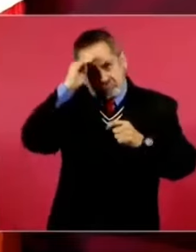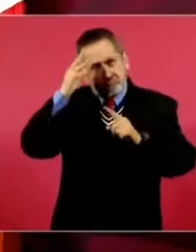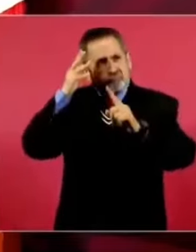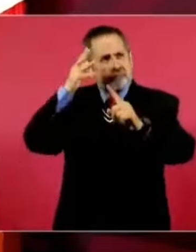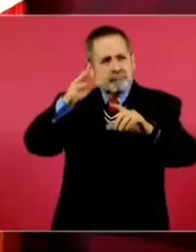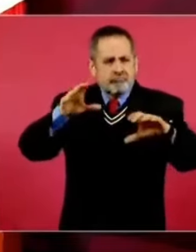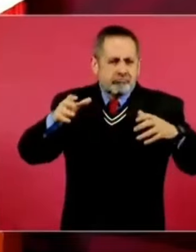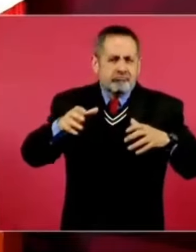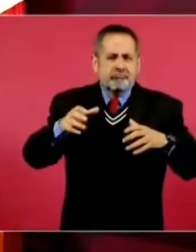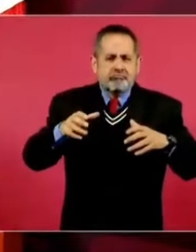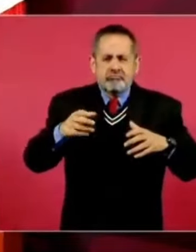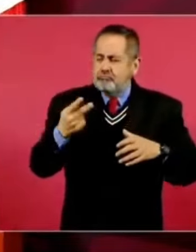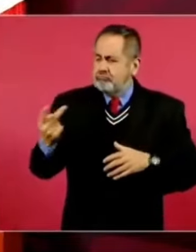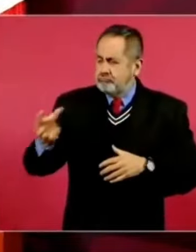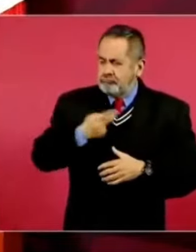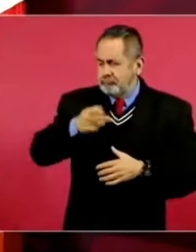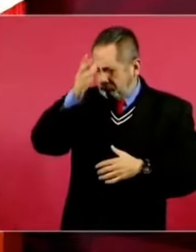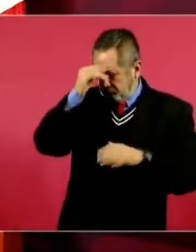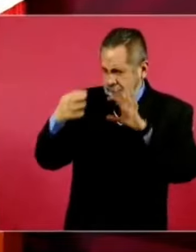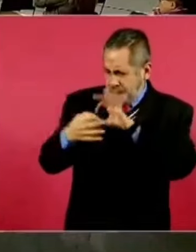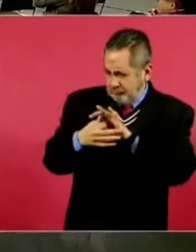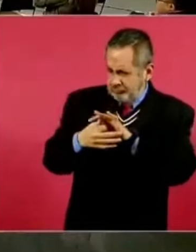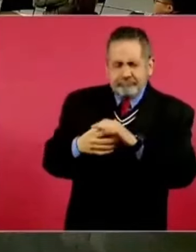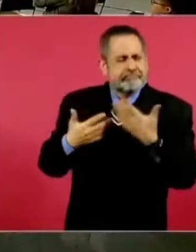valores que ambos compartimos.